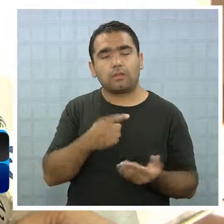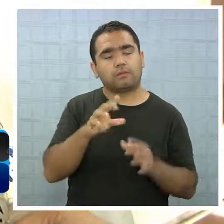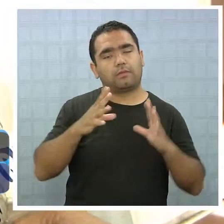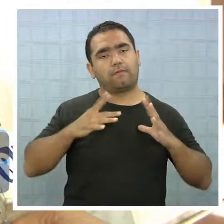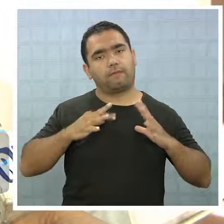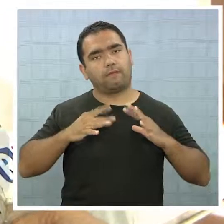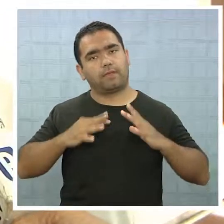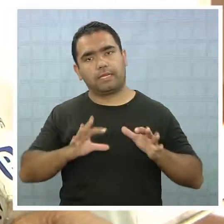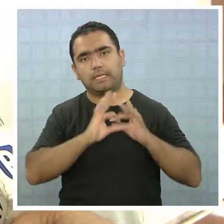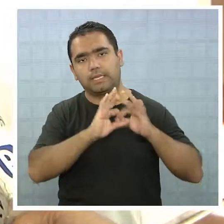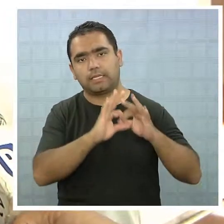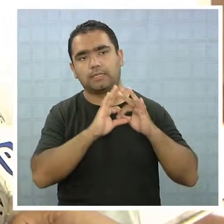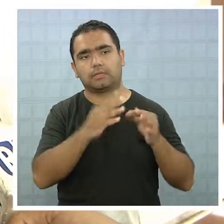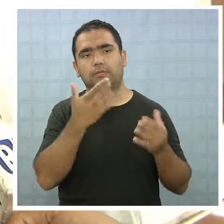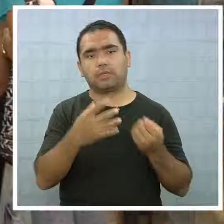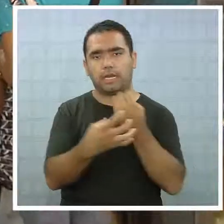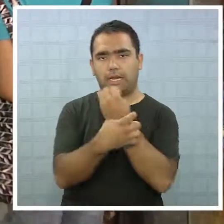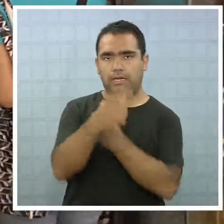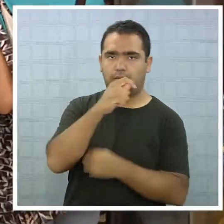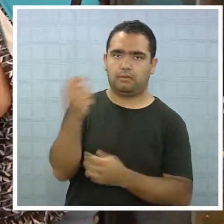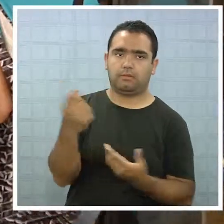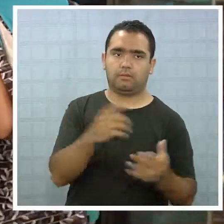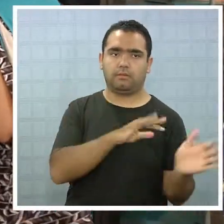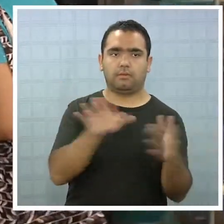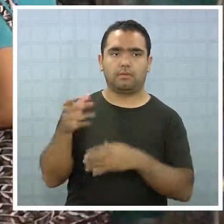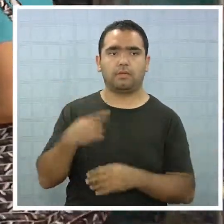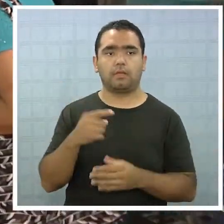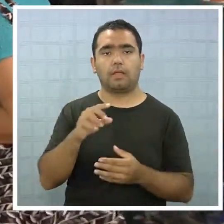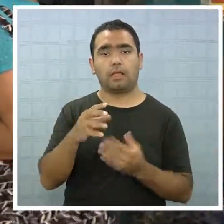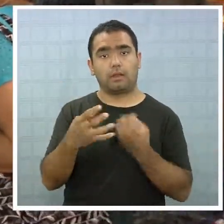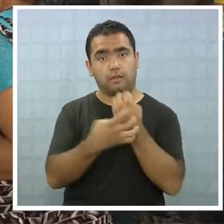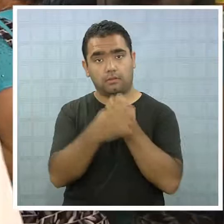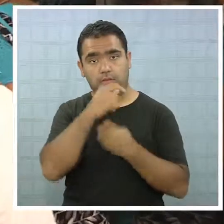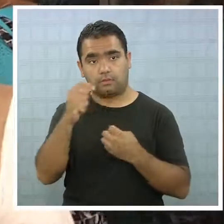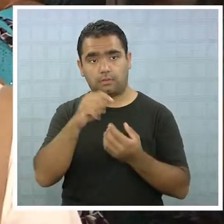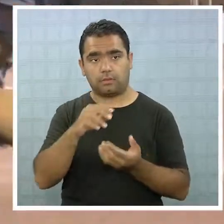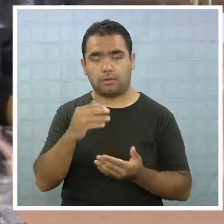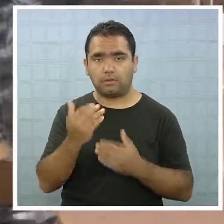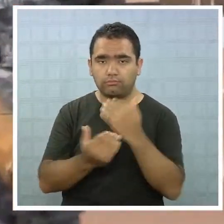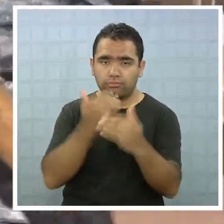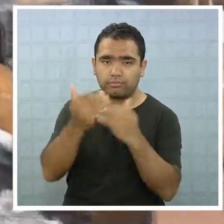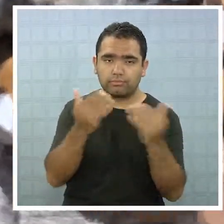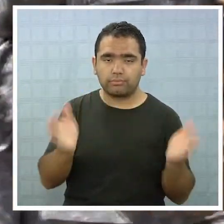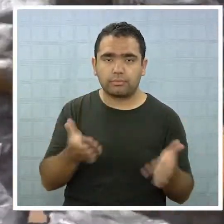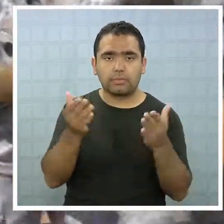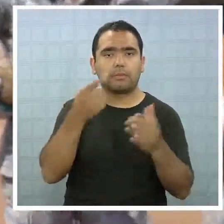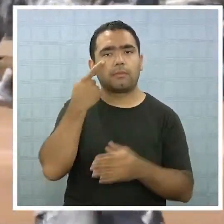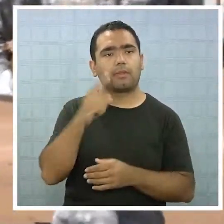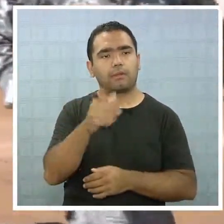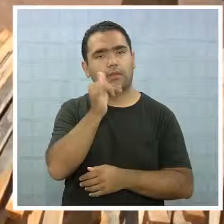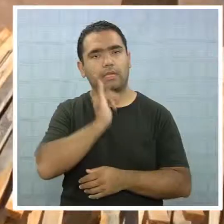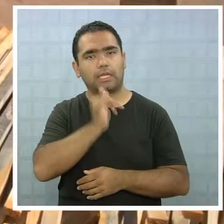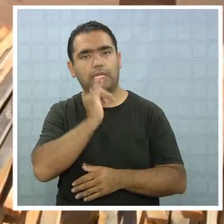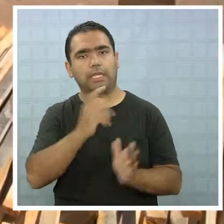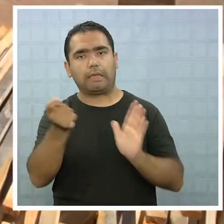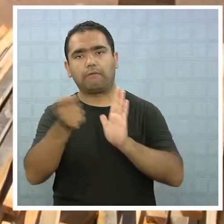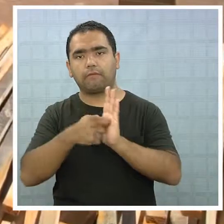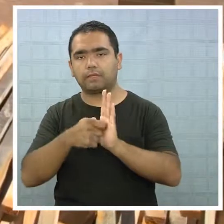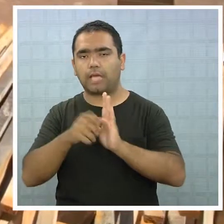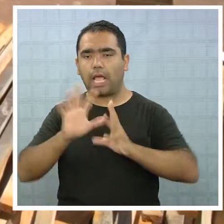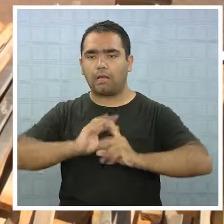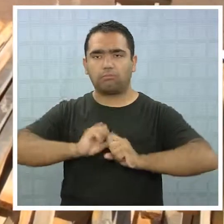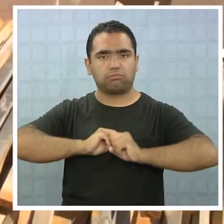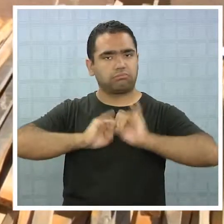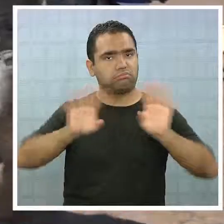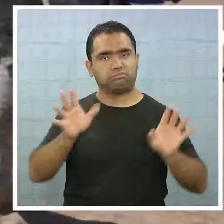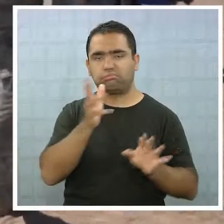contentos y agradecidos porque el beneficio llega a nuestra gente de Tarapacá. Tarapacá comienza a ponerse de pie tras la catástrofe, pero en Iquique aún no hay claridad de las fechas en las